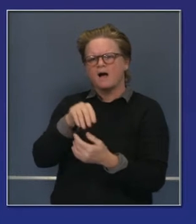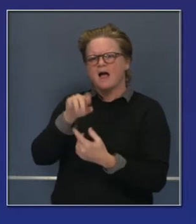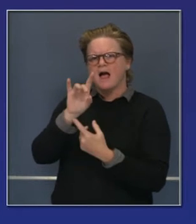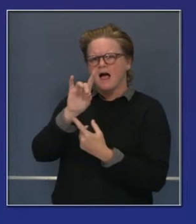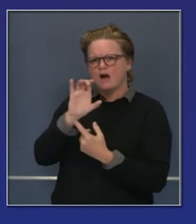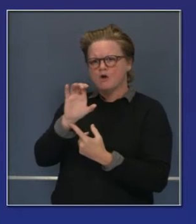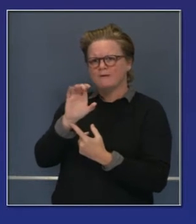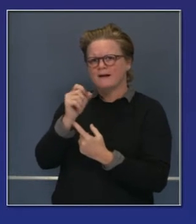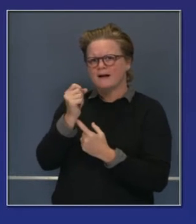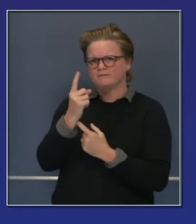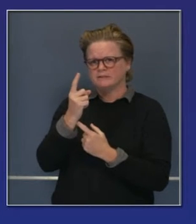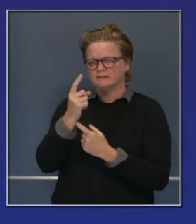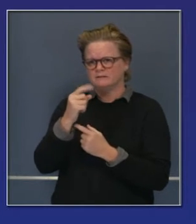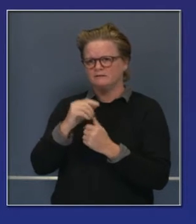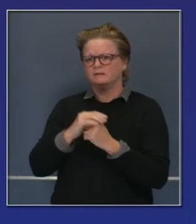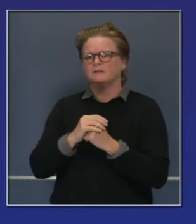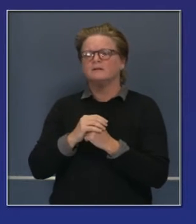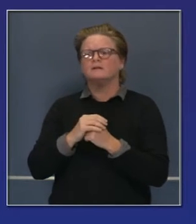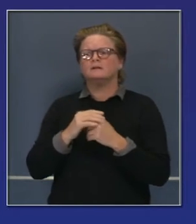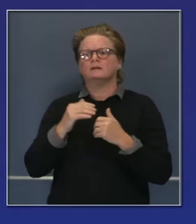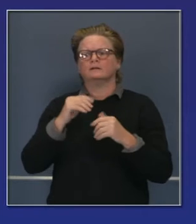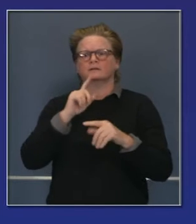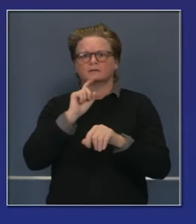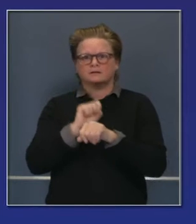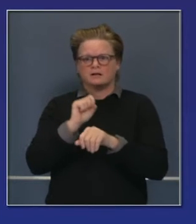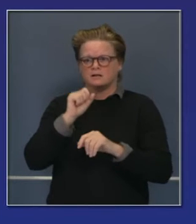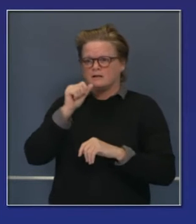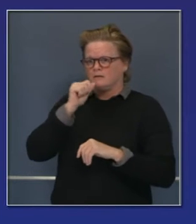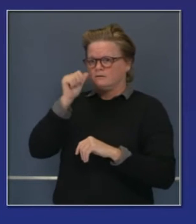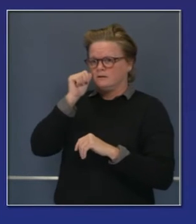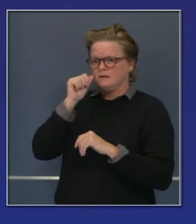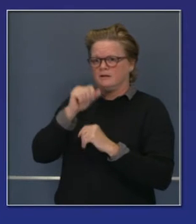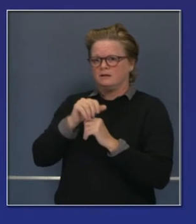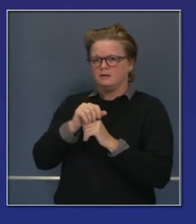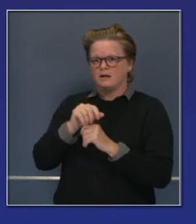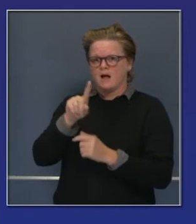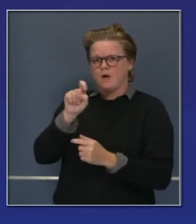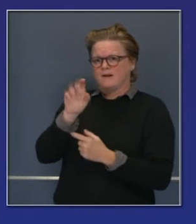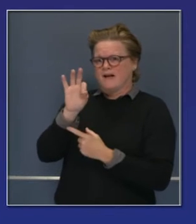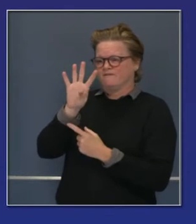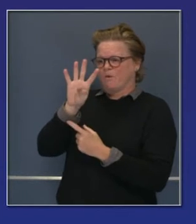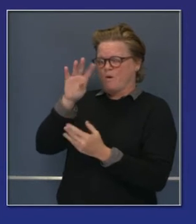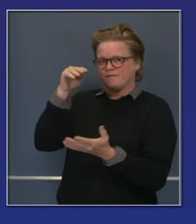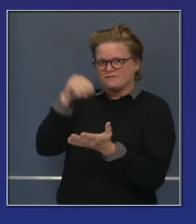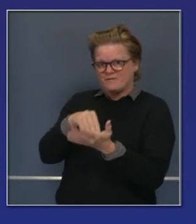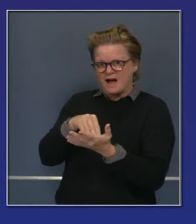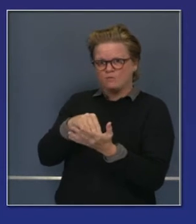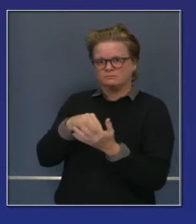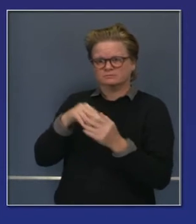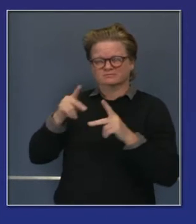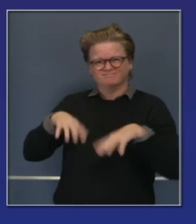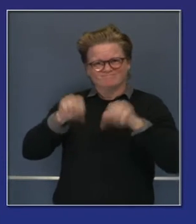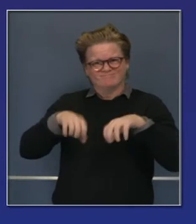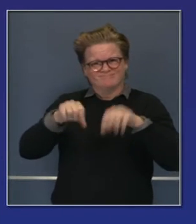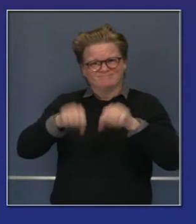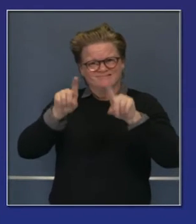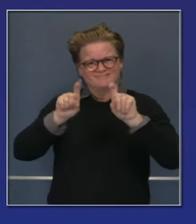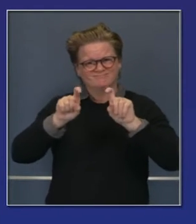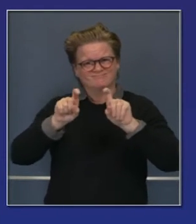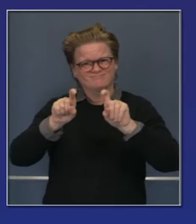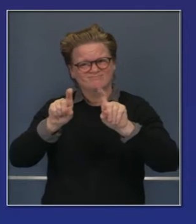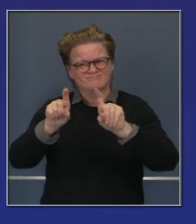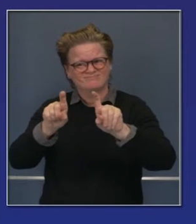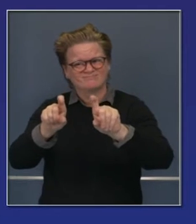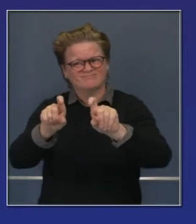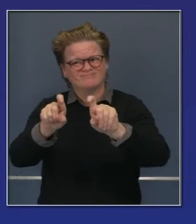cierto, ayer estábamos a poco menos de 194,000 pruebas hechas. Nos acercamos mucho a 200,000